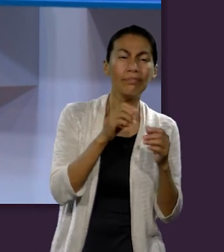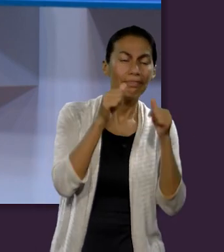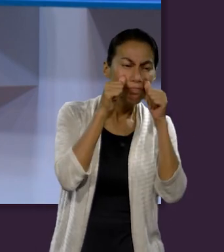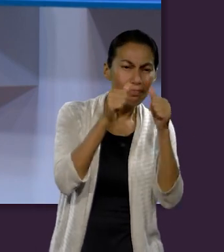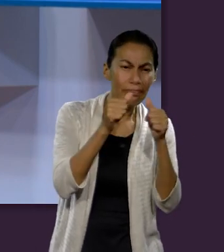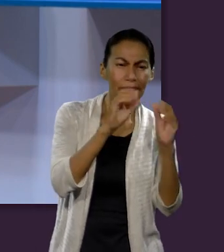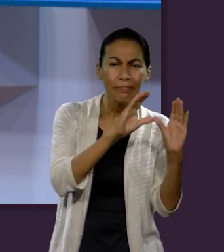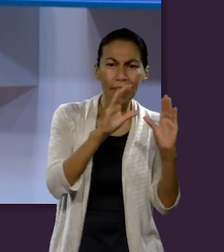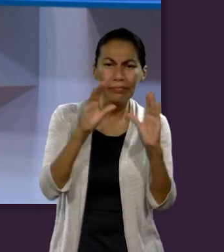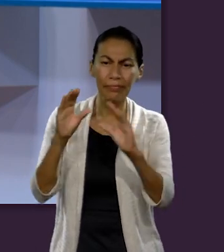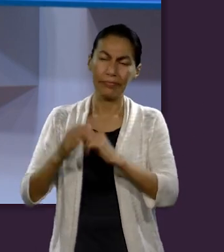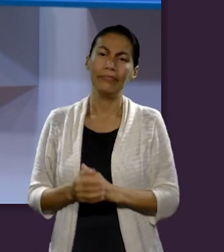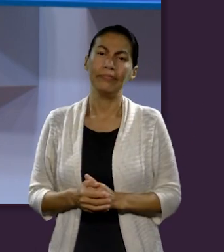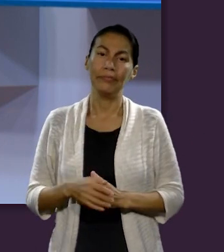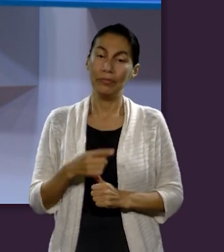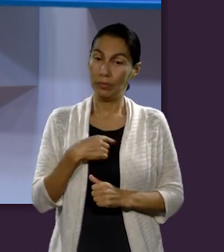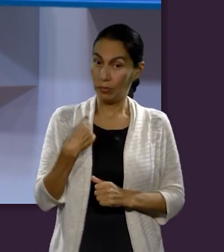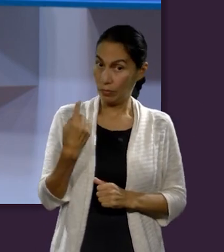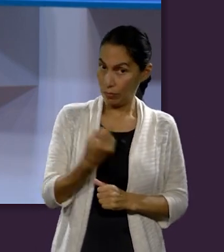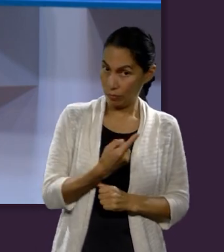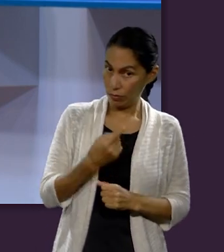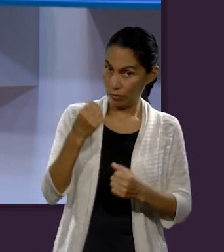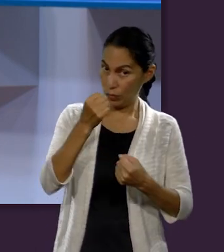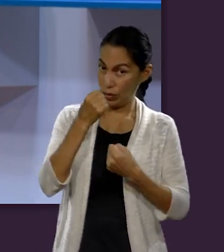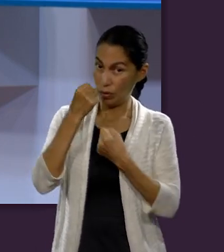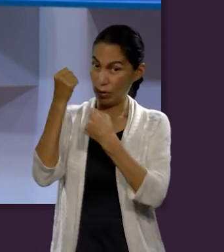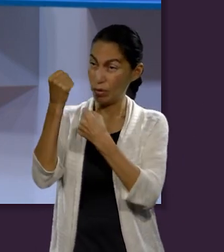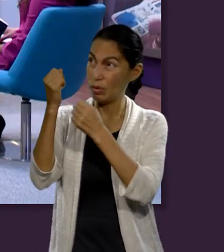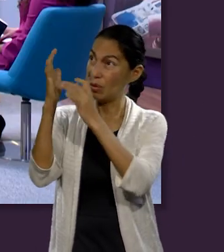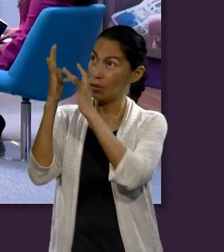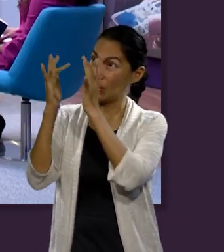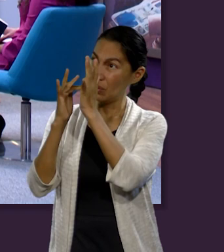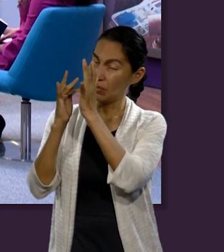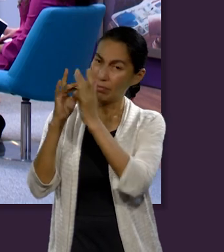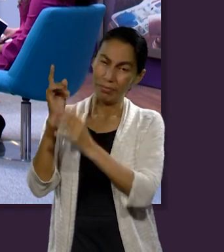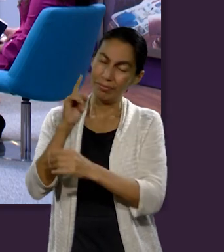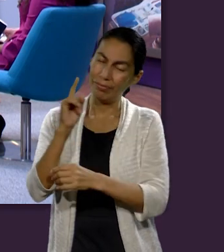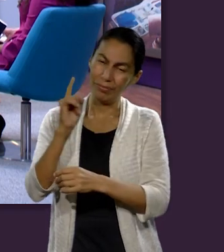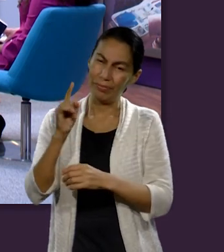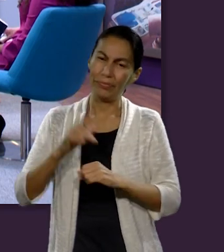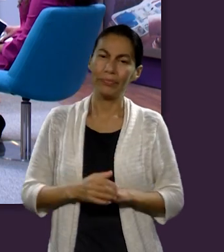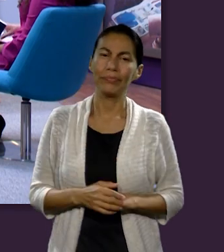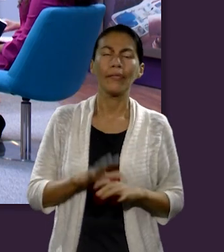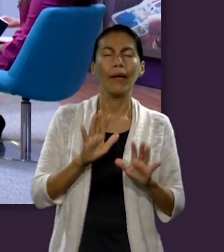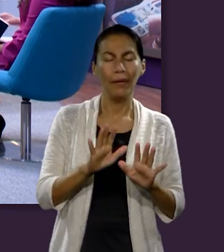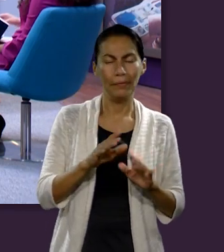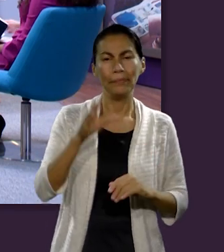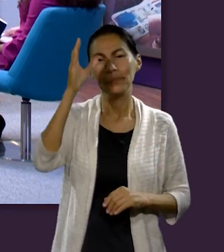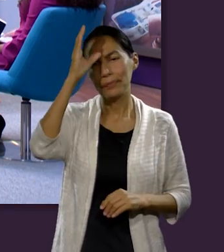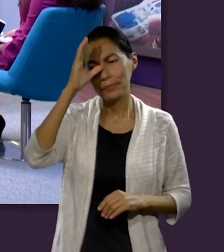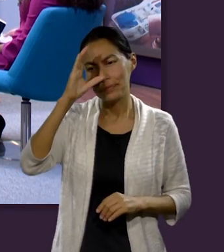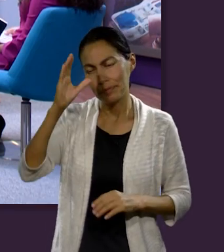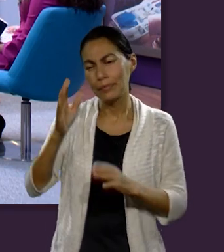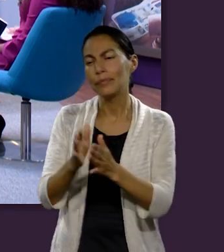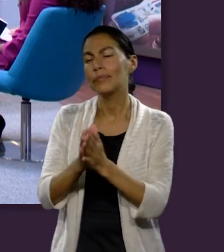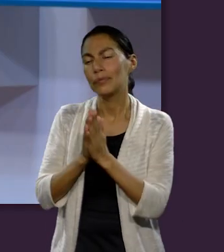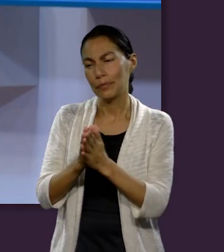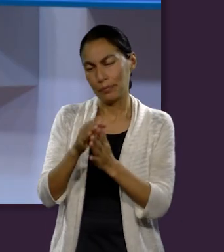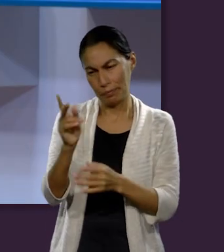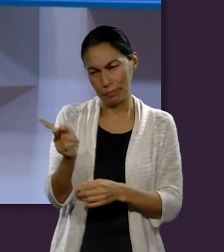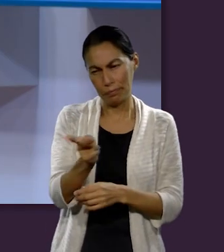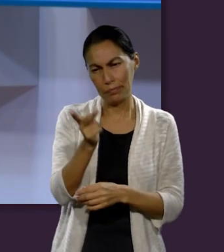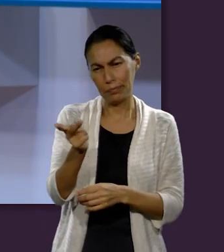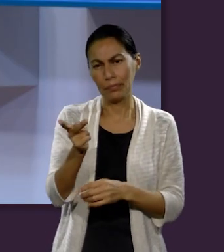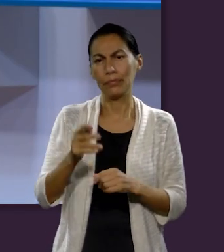entonces nosotros no somos tan poderosos ni tan abarcantes como Jesús. Entonces ahora yo me dirijo a Chiprián